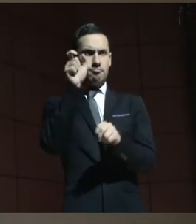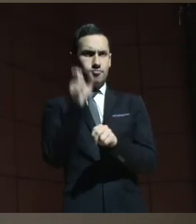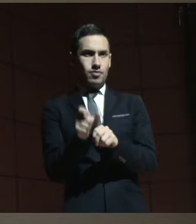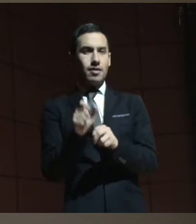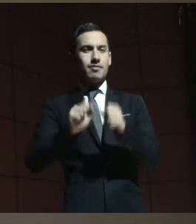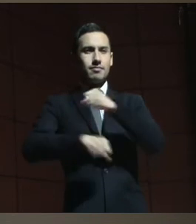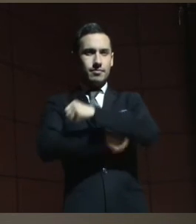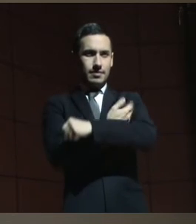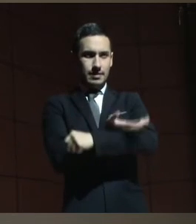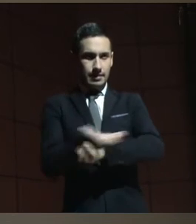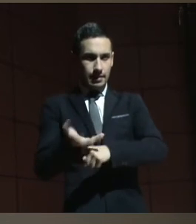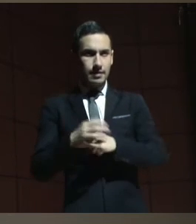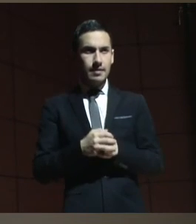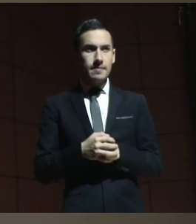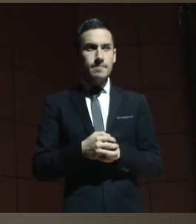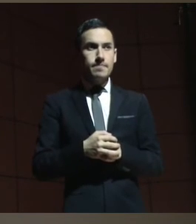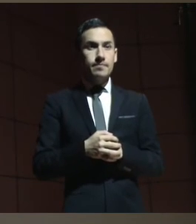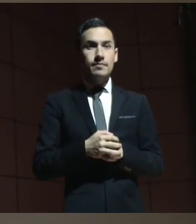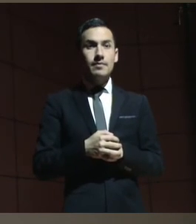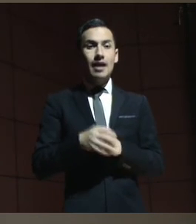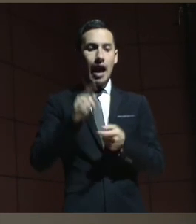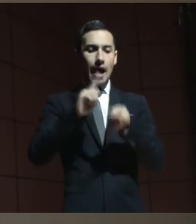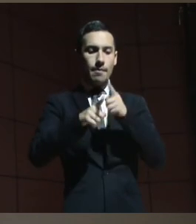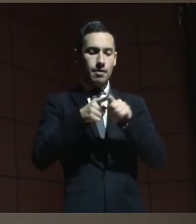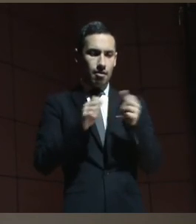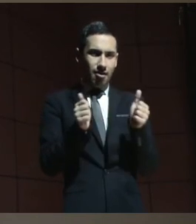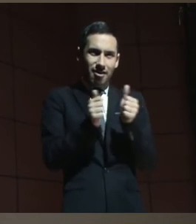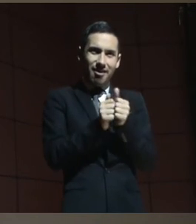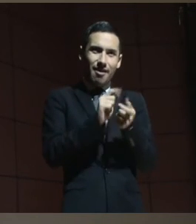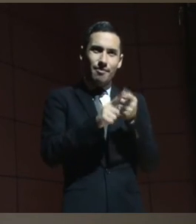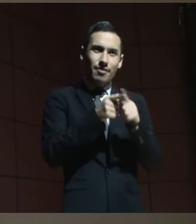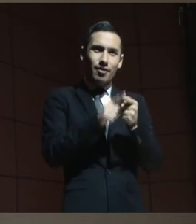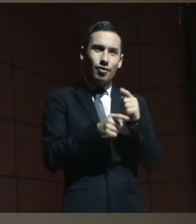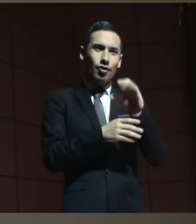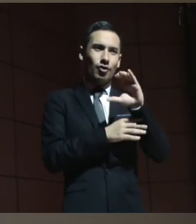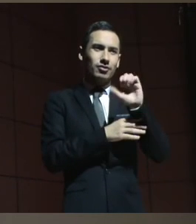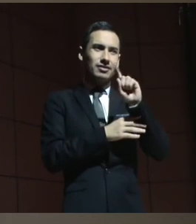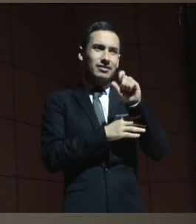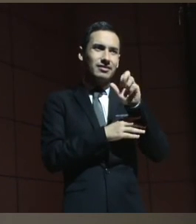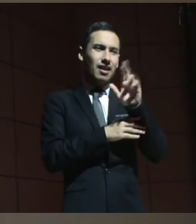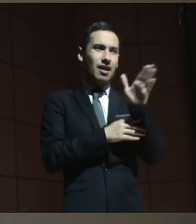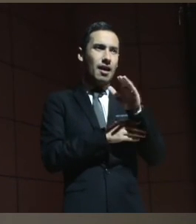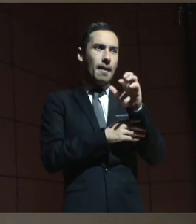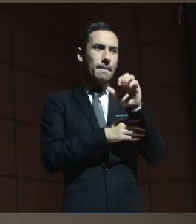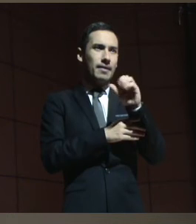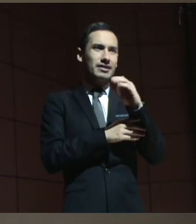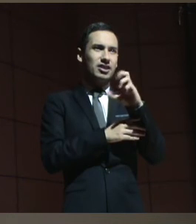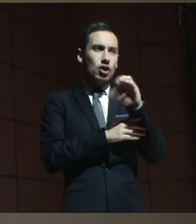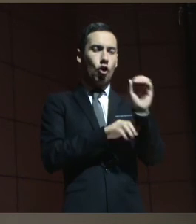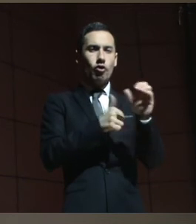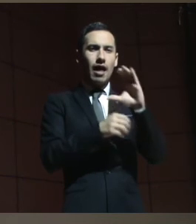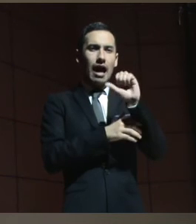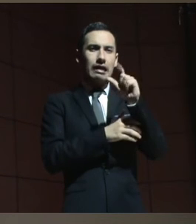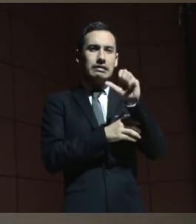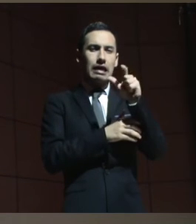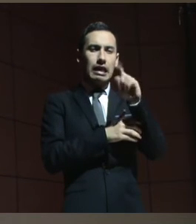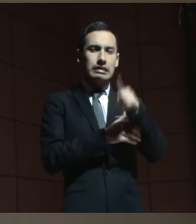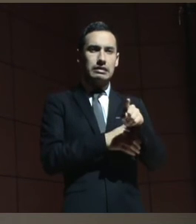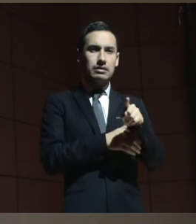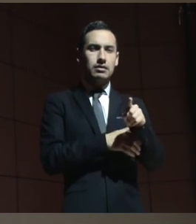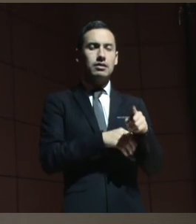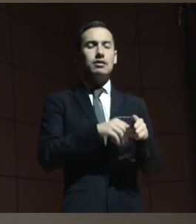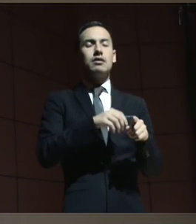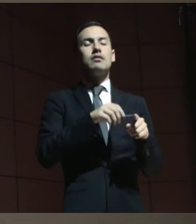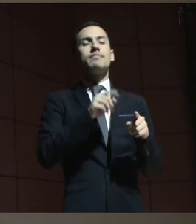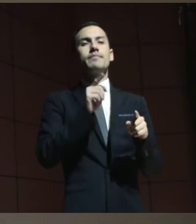martinfierrista amigo de César Vallejo de Bioy Casares y que estuvo de Victorio